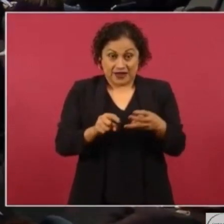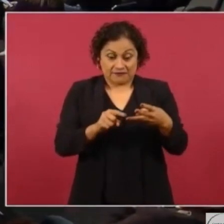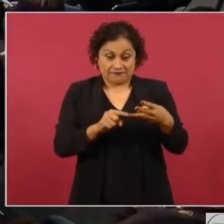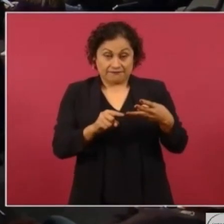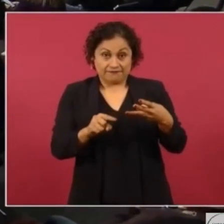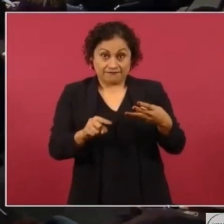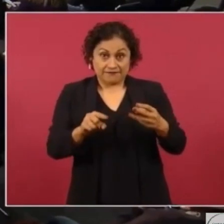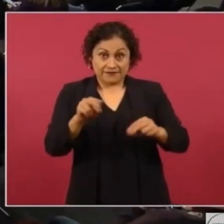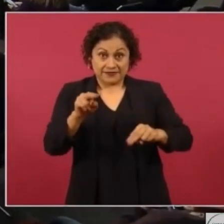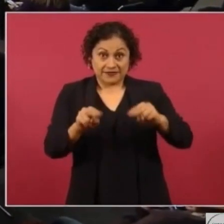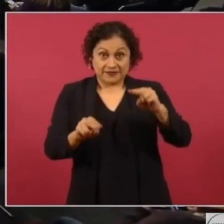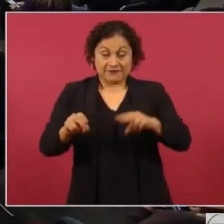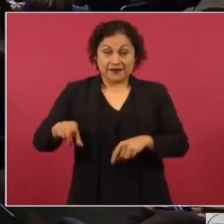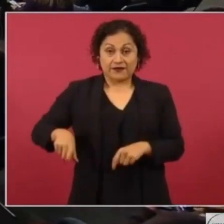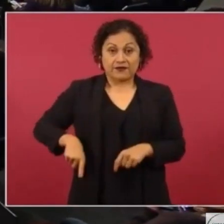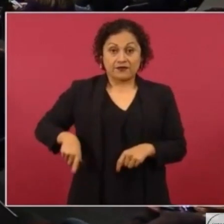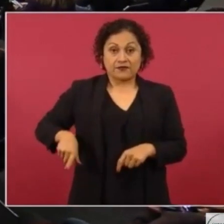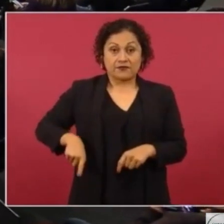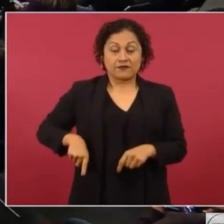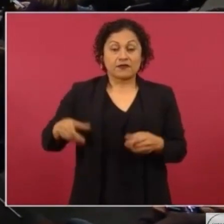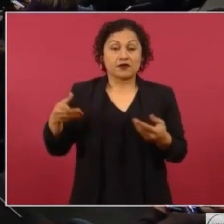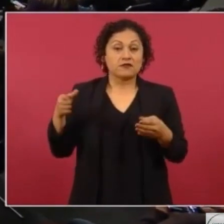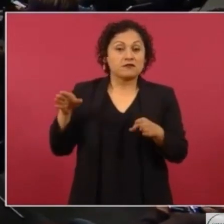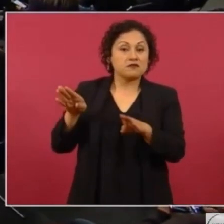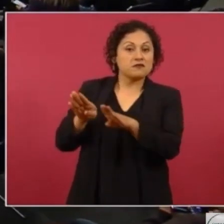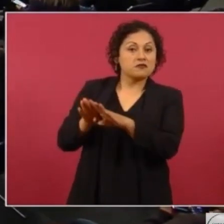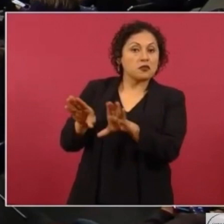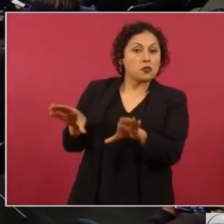oculto.